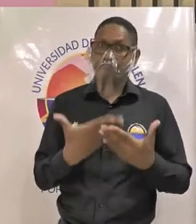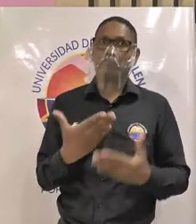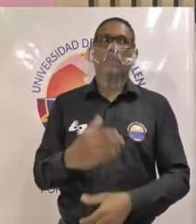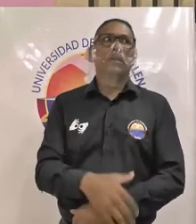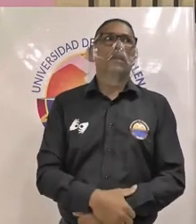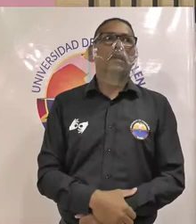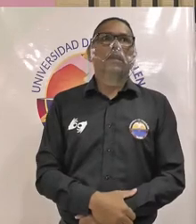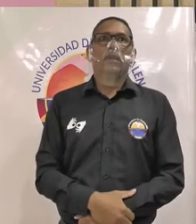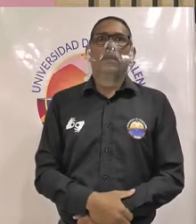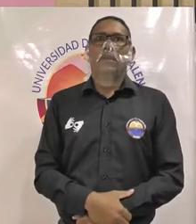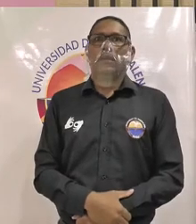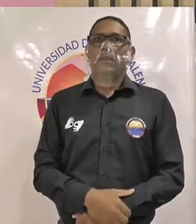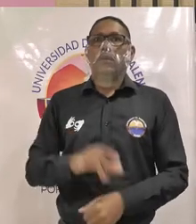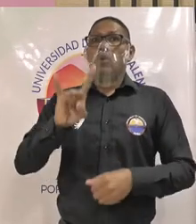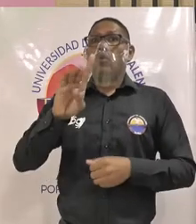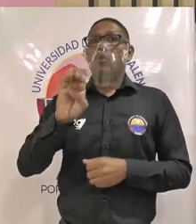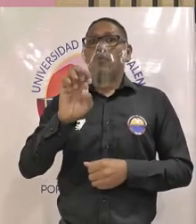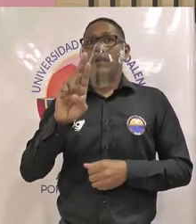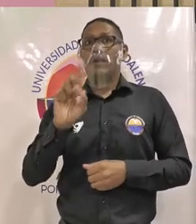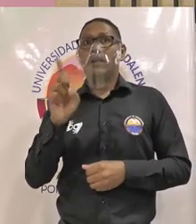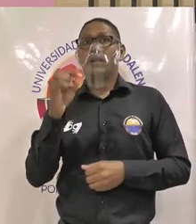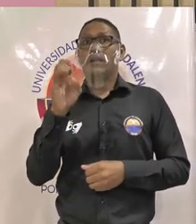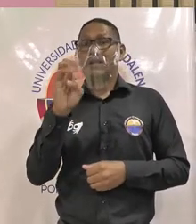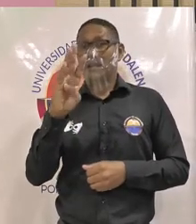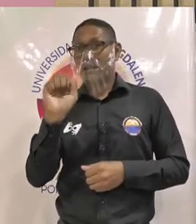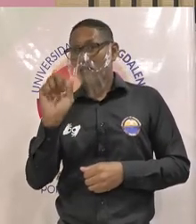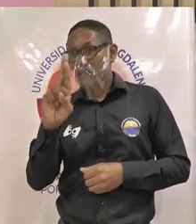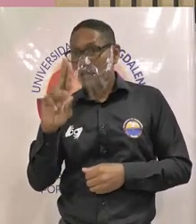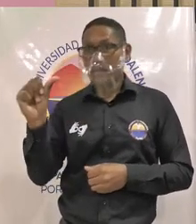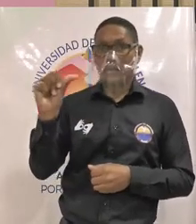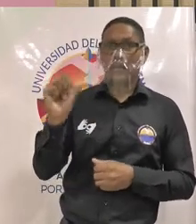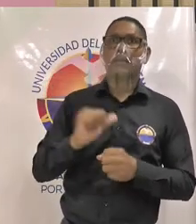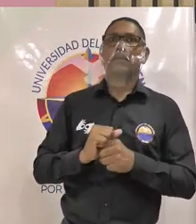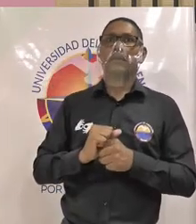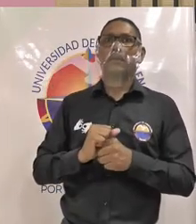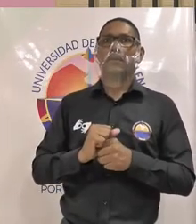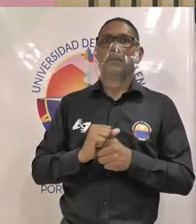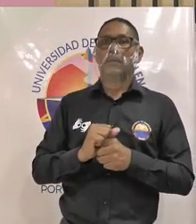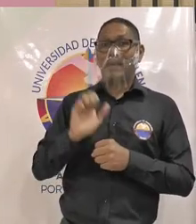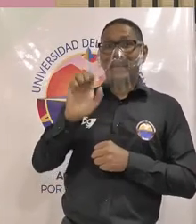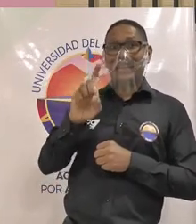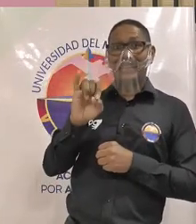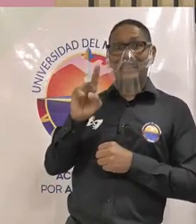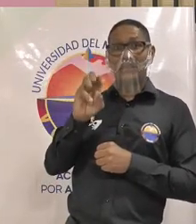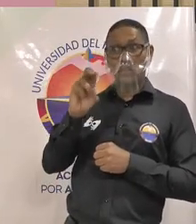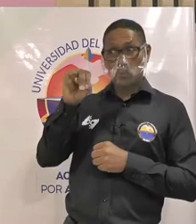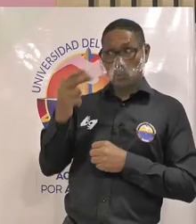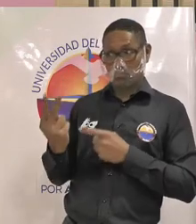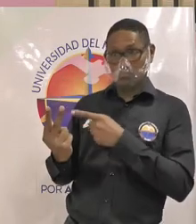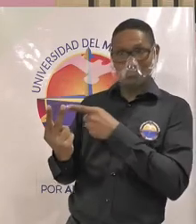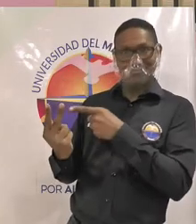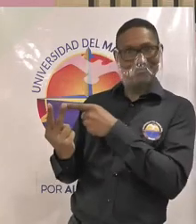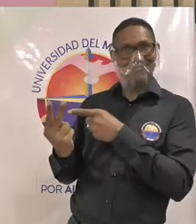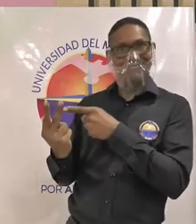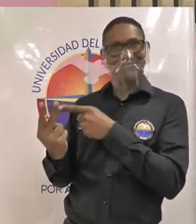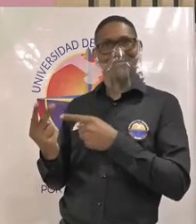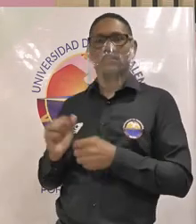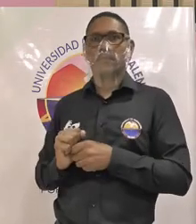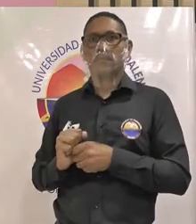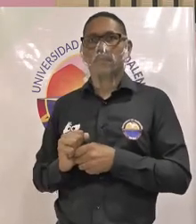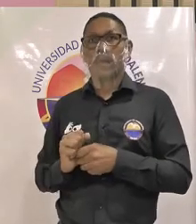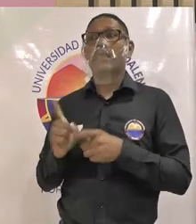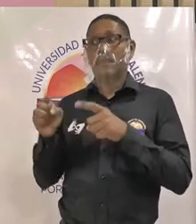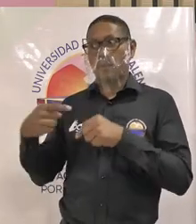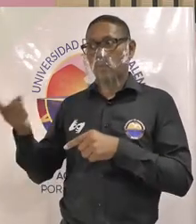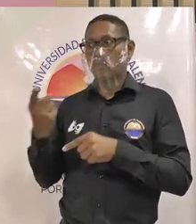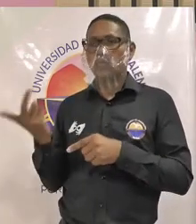uber guerrero uber guevara guerrero y edinson de campo salas también son